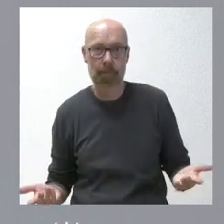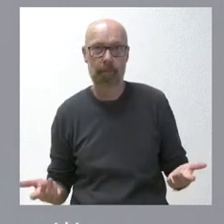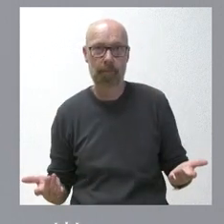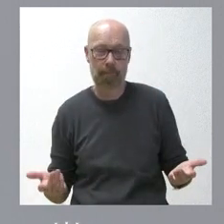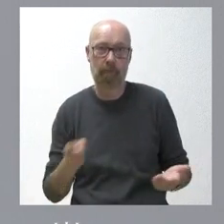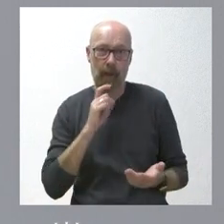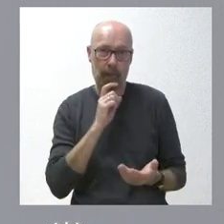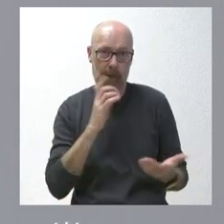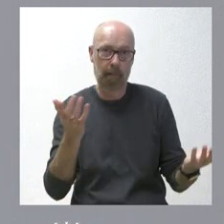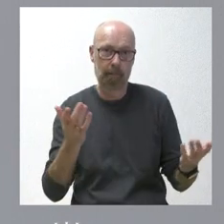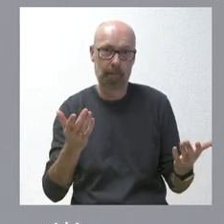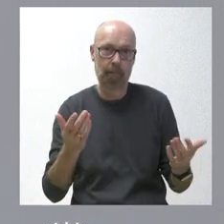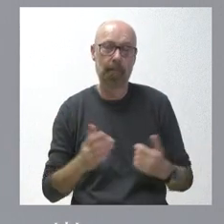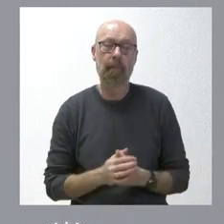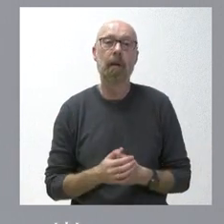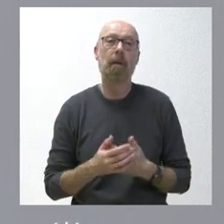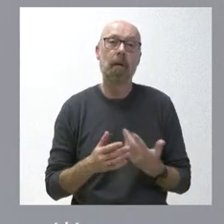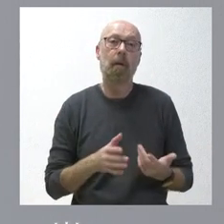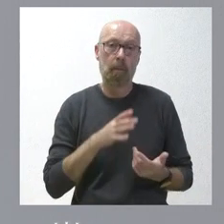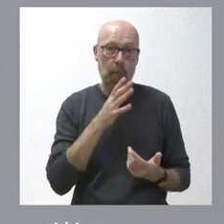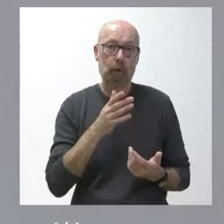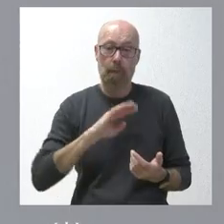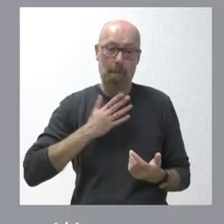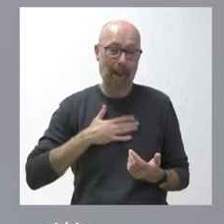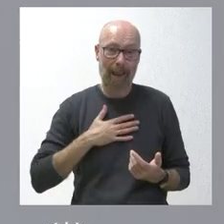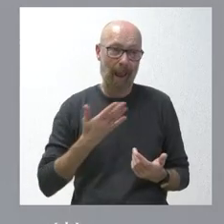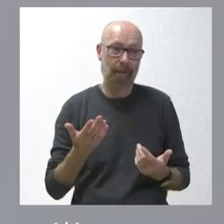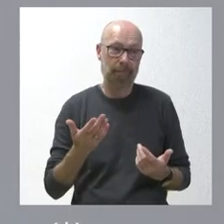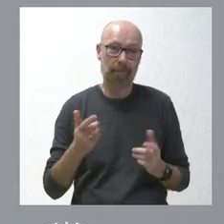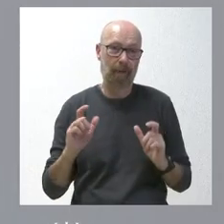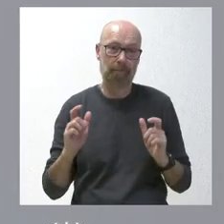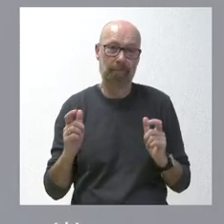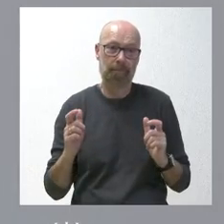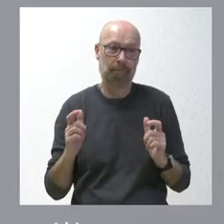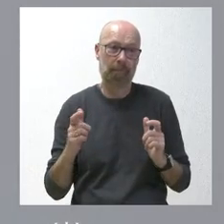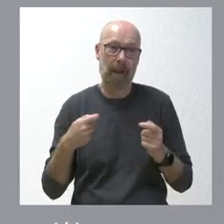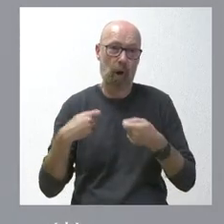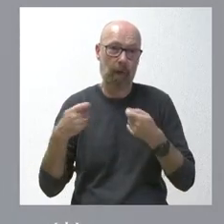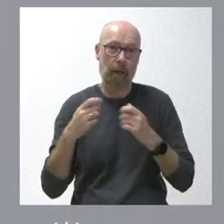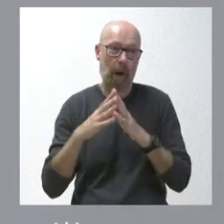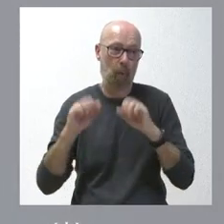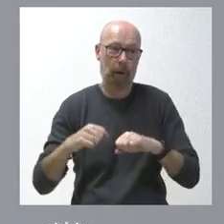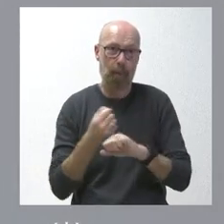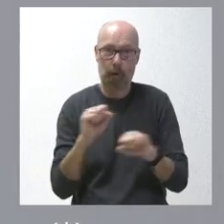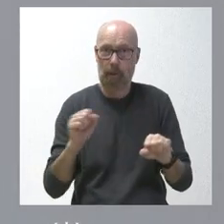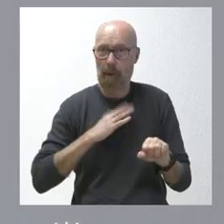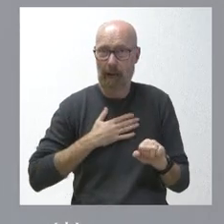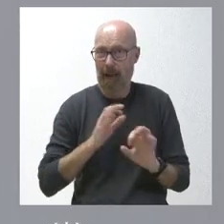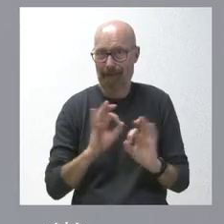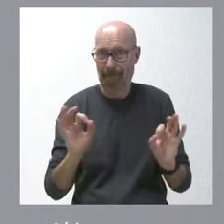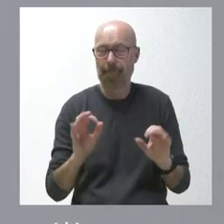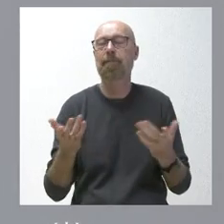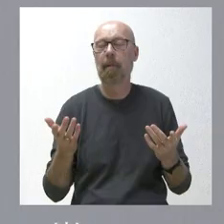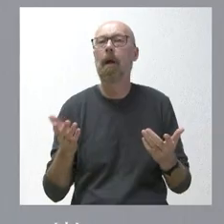es muy limitada. Por tanto, la capacidad que tenemos mañana, no vamos a ignorarlo, es escasa. Vox y Podemos han tenido la misma